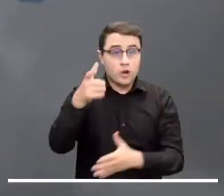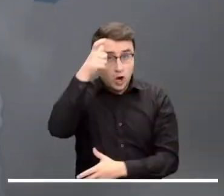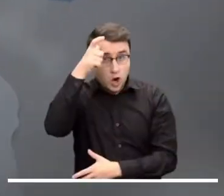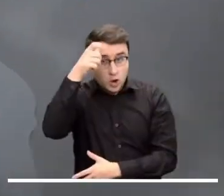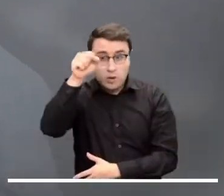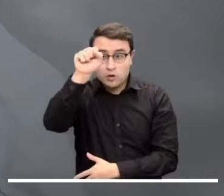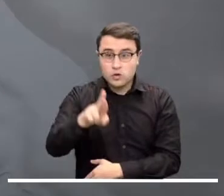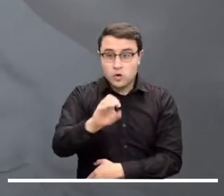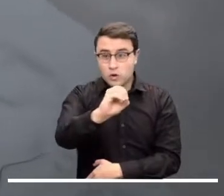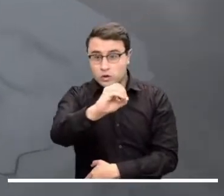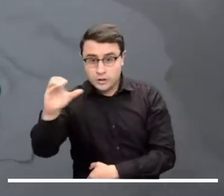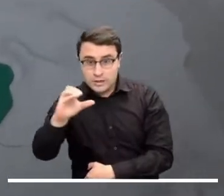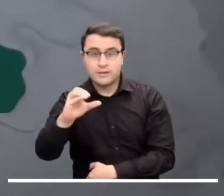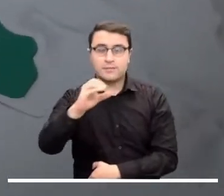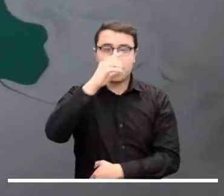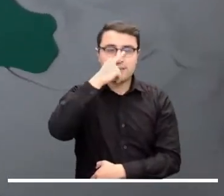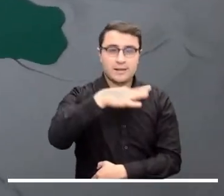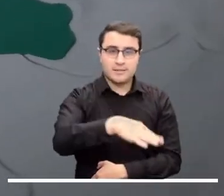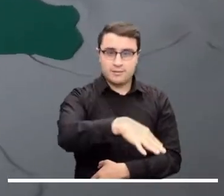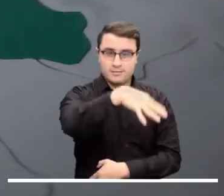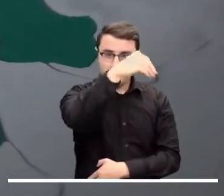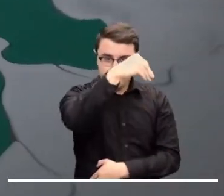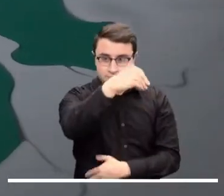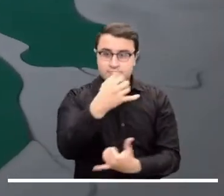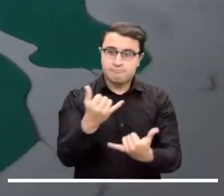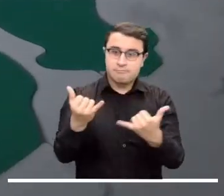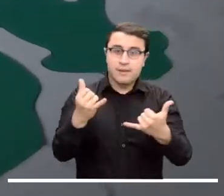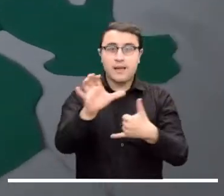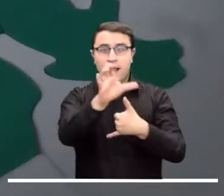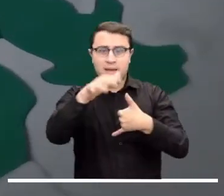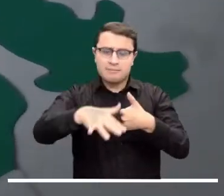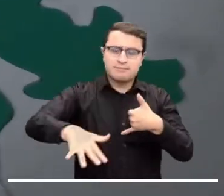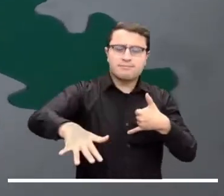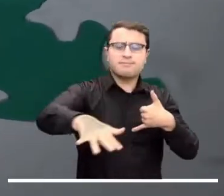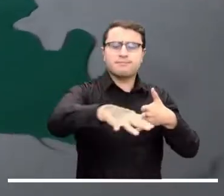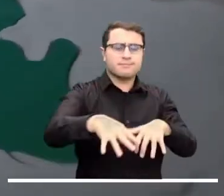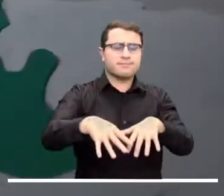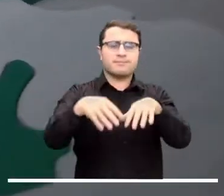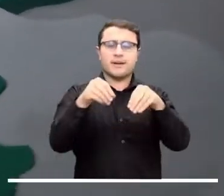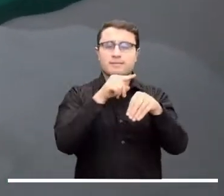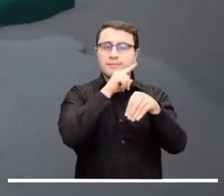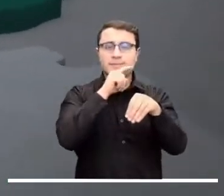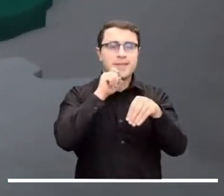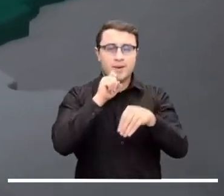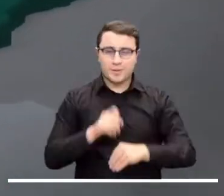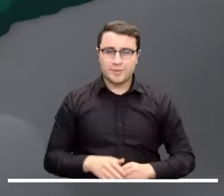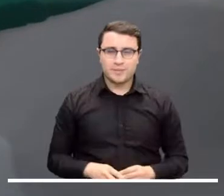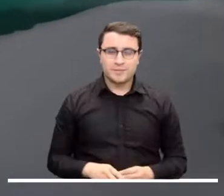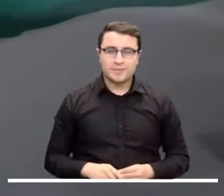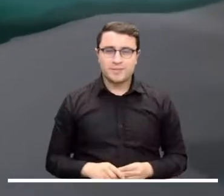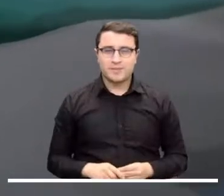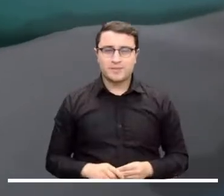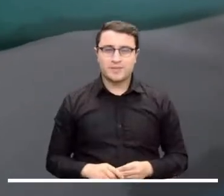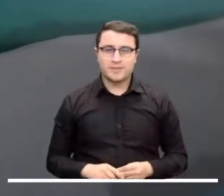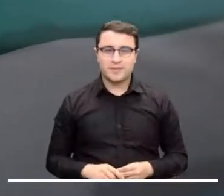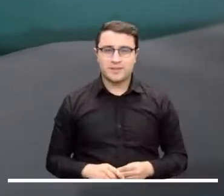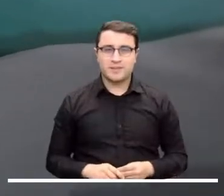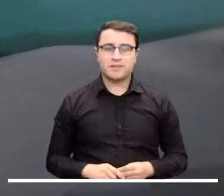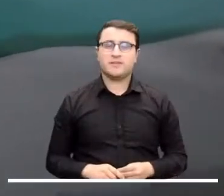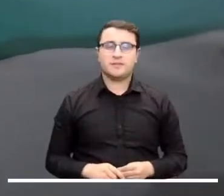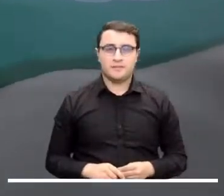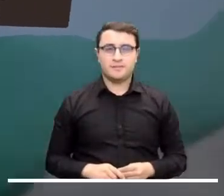de algunas lluvias ocasionales en el suroccidente de Córdoba y en algunos sectores de la Sierra Nevada, el Caribe promete tiempo seco durante la noche.